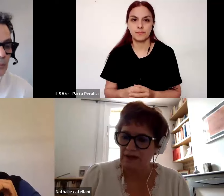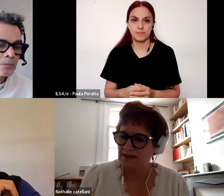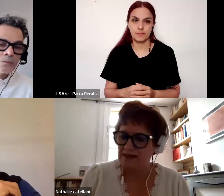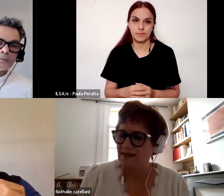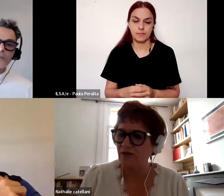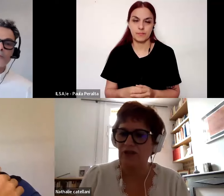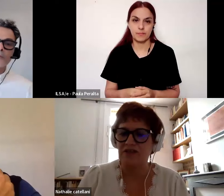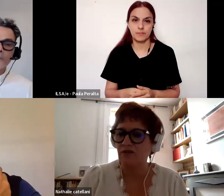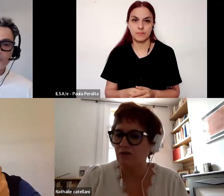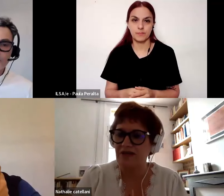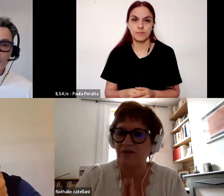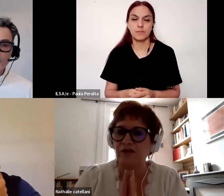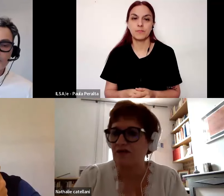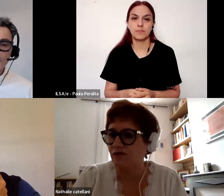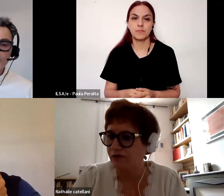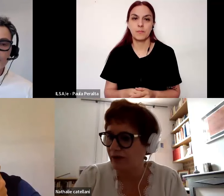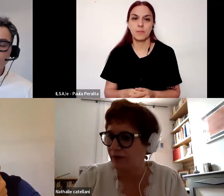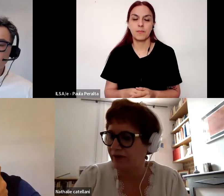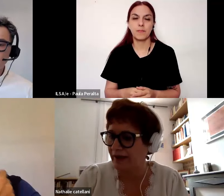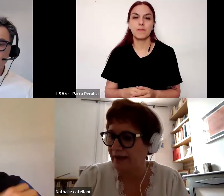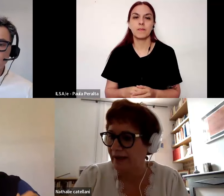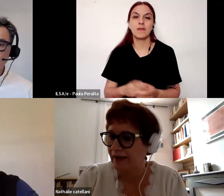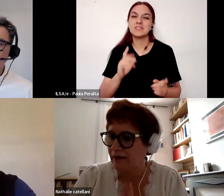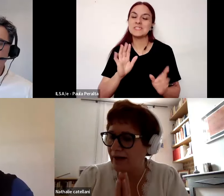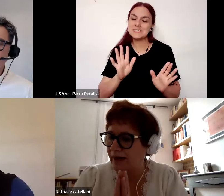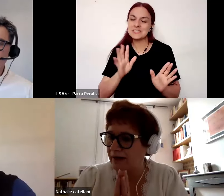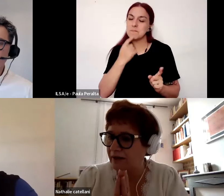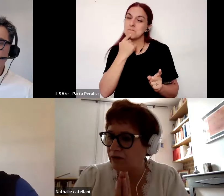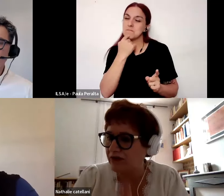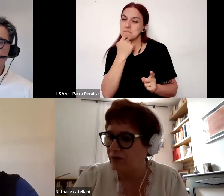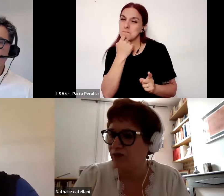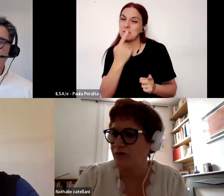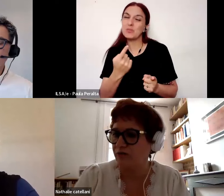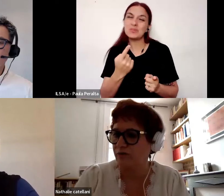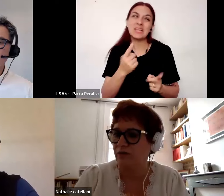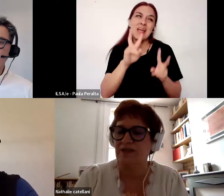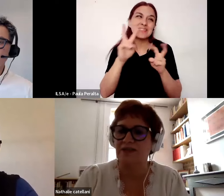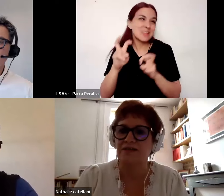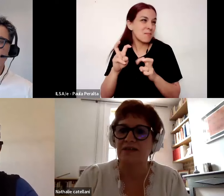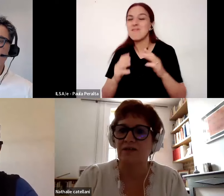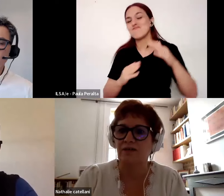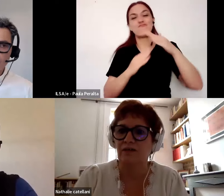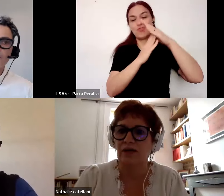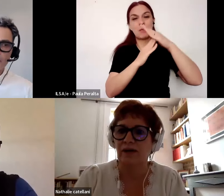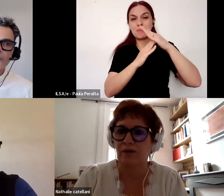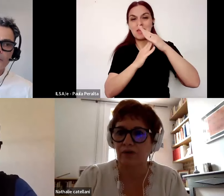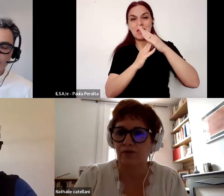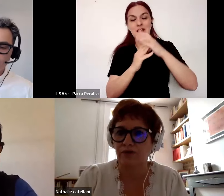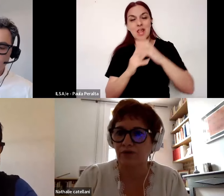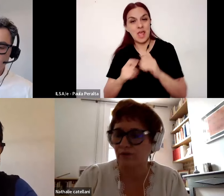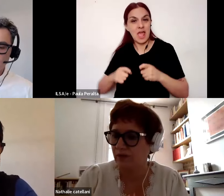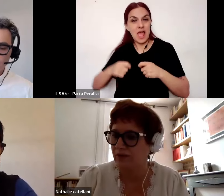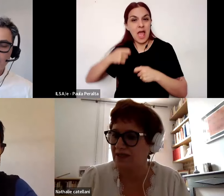es una pregunta es una cuestión fundamental la contribución de los